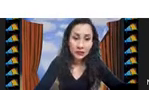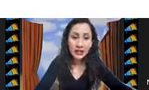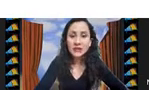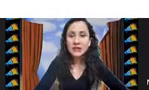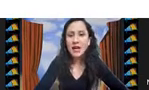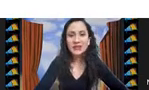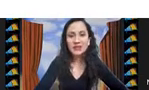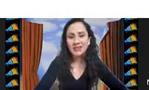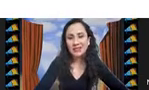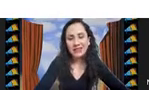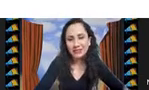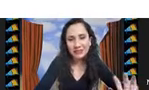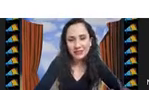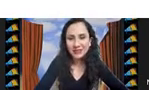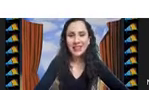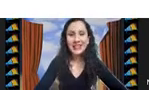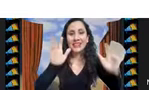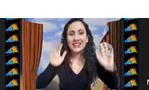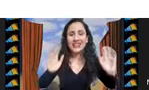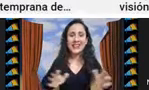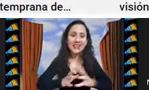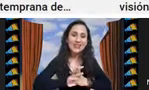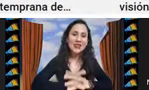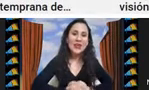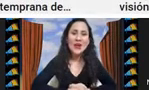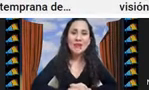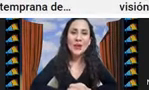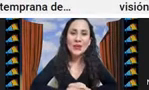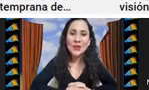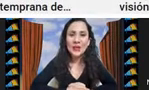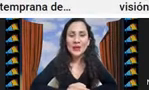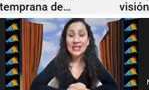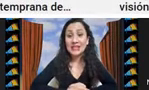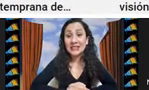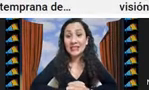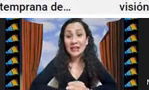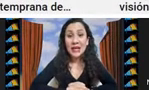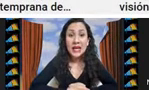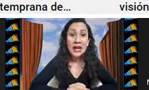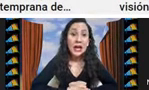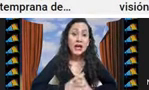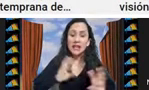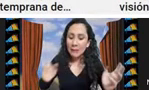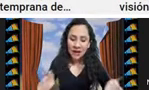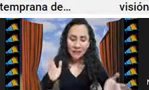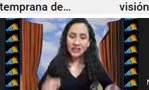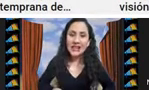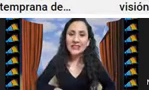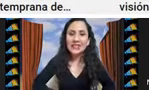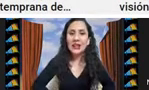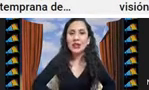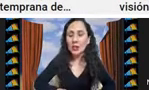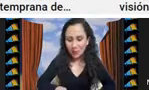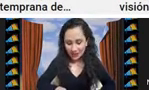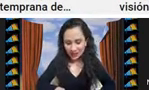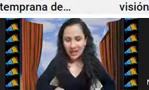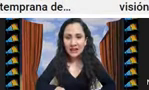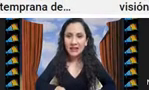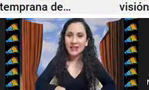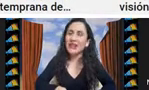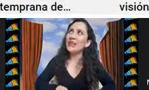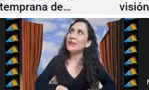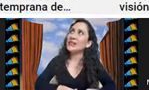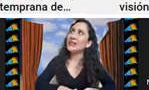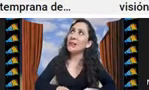algunas referencias que nadie acasa leerlas ¿no? pero bueno este ya para finalizar los quiero